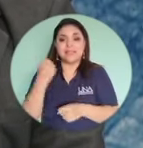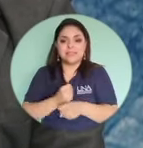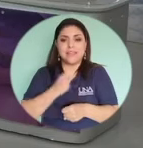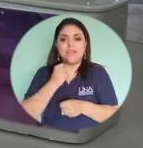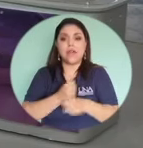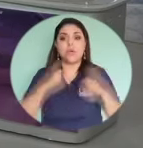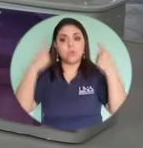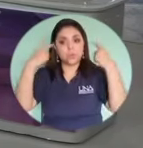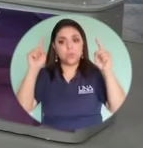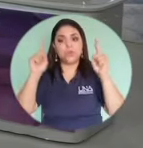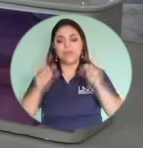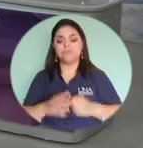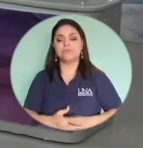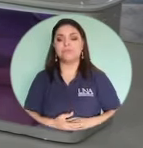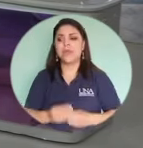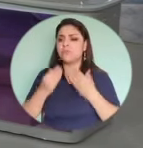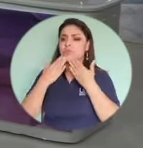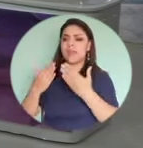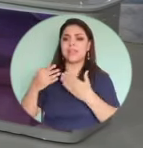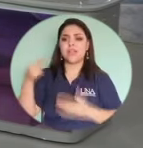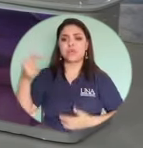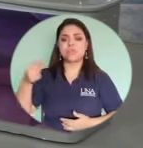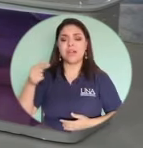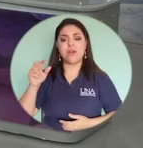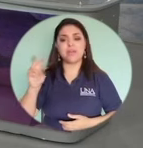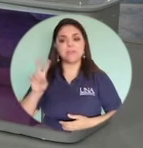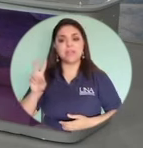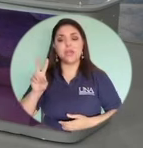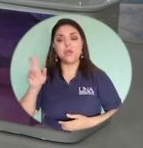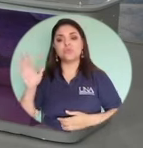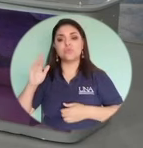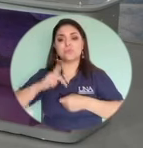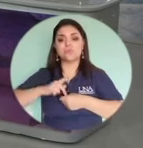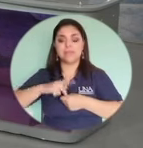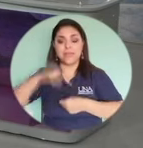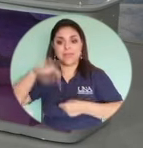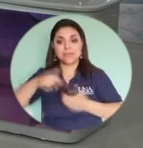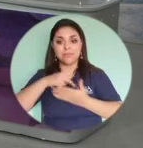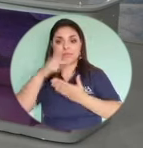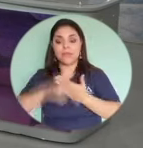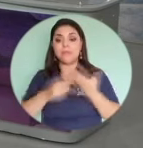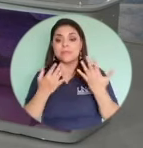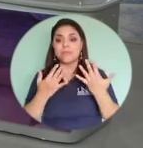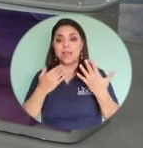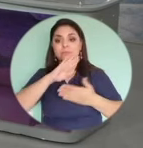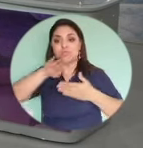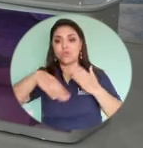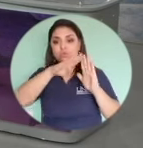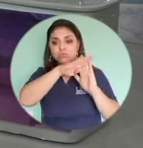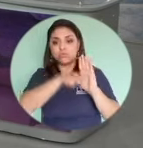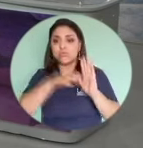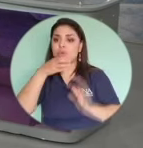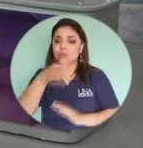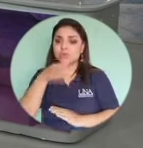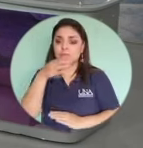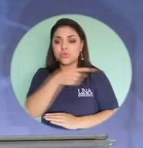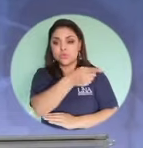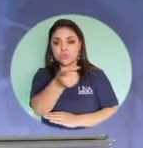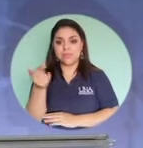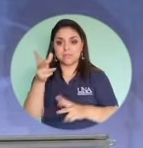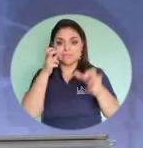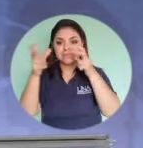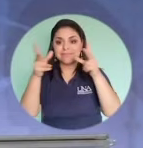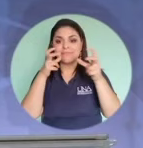con mucho trabajo hemos hemos logrado muchas gracias don Gustavo Vallejo por su participación en este programa esperamos que todos estos consejos que hemos